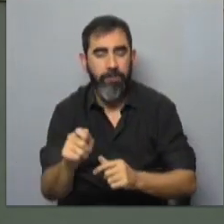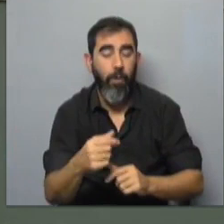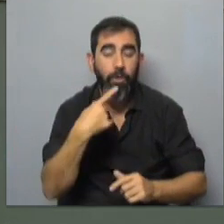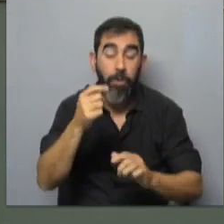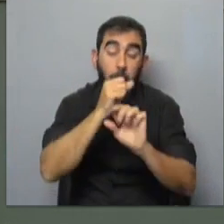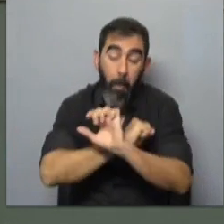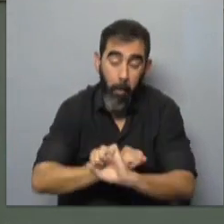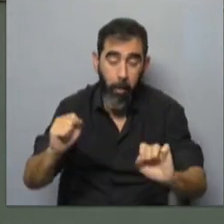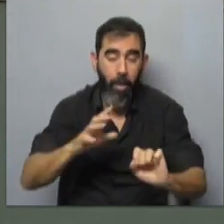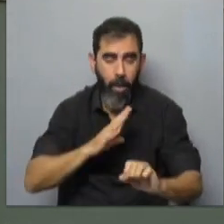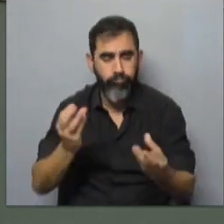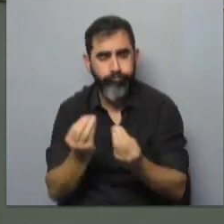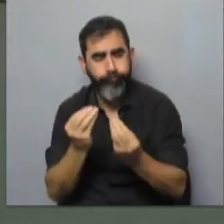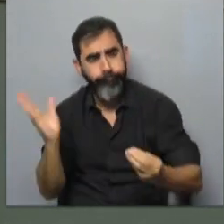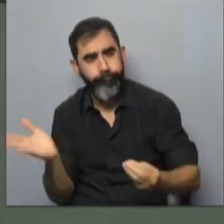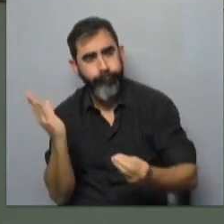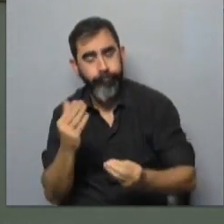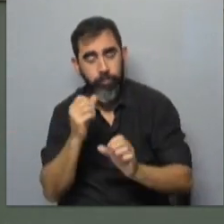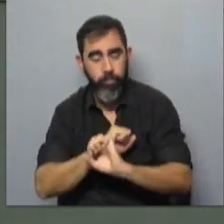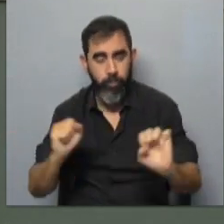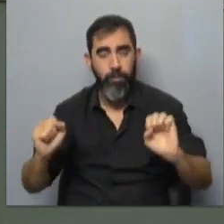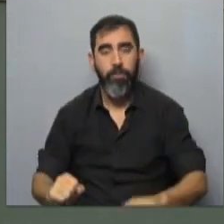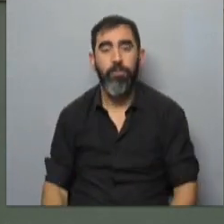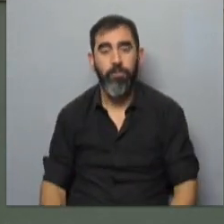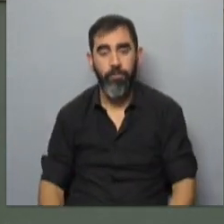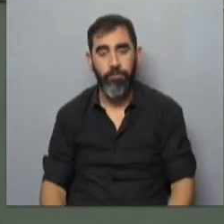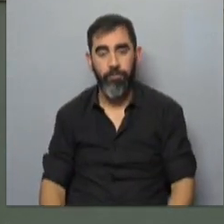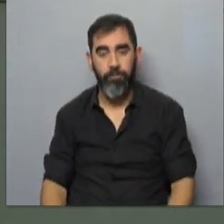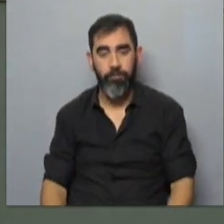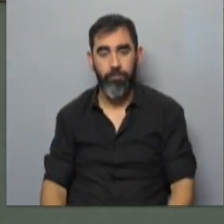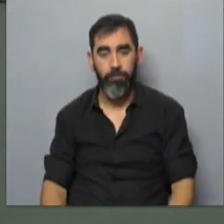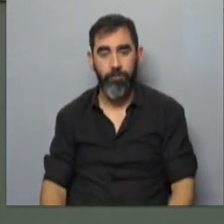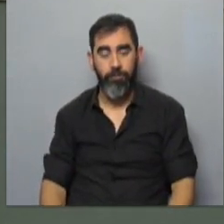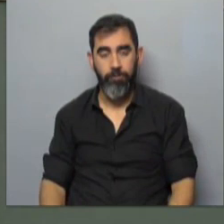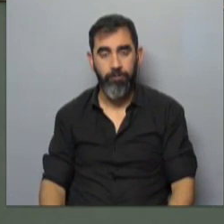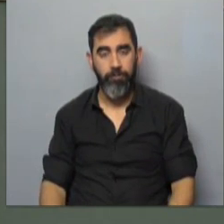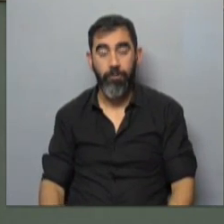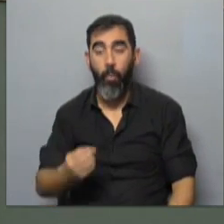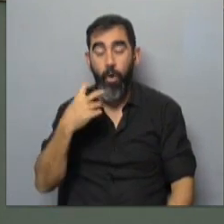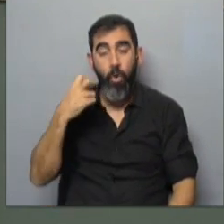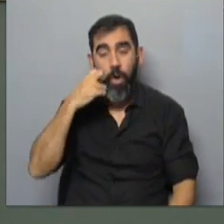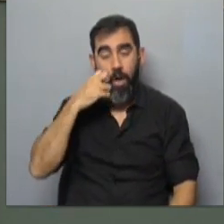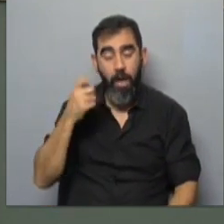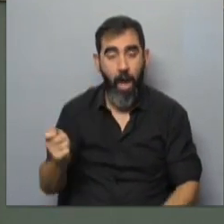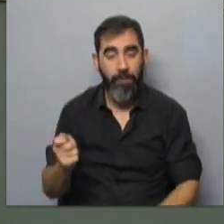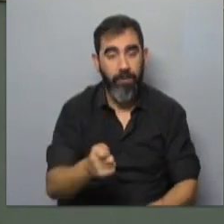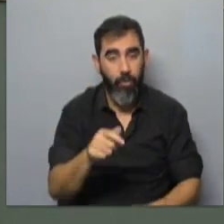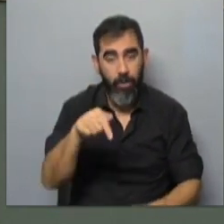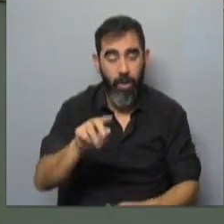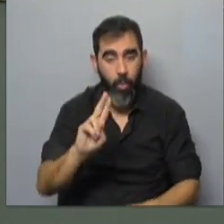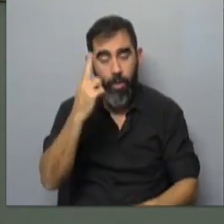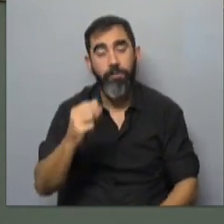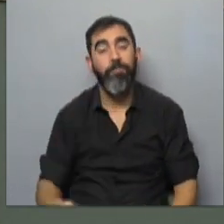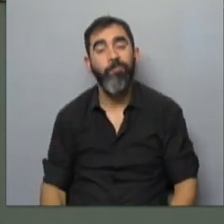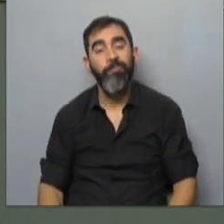que puede llegar a hacer una buena estrategia esta porque vendrían buenos cortes de asado para nuestro